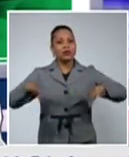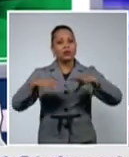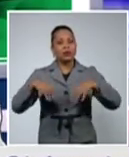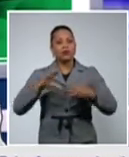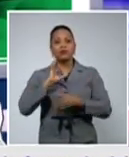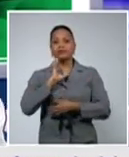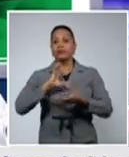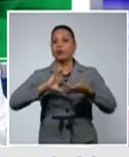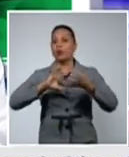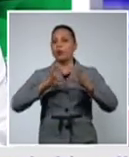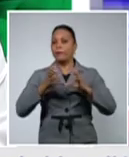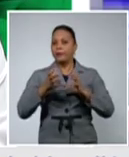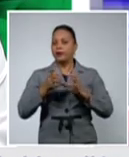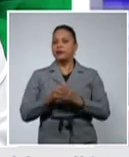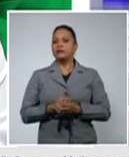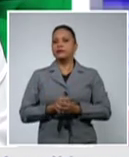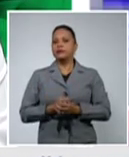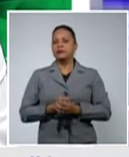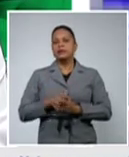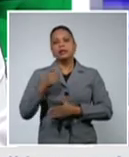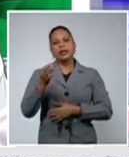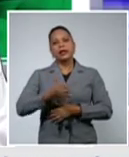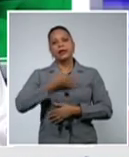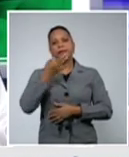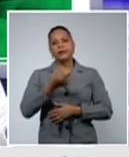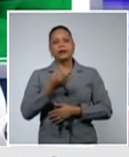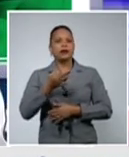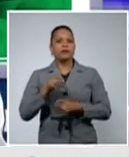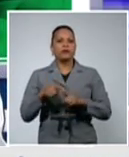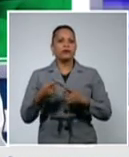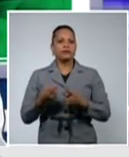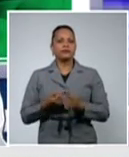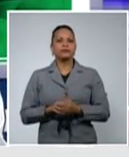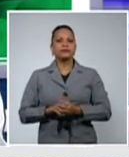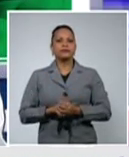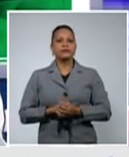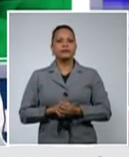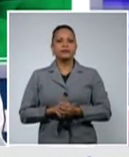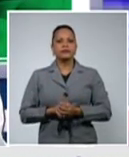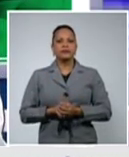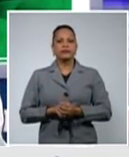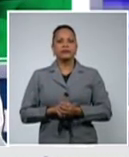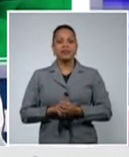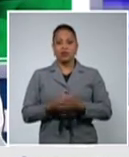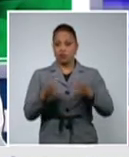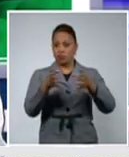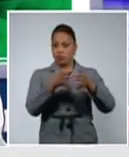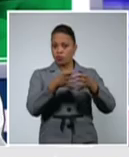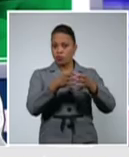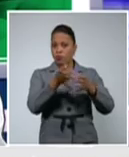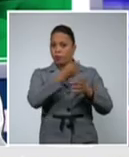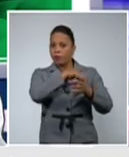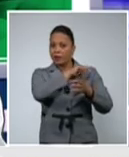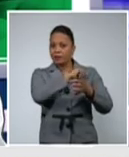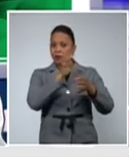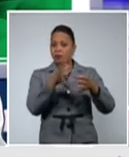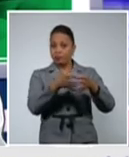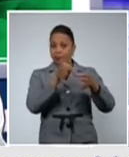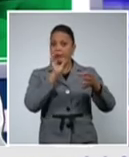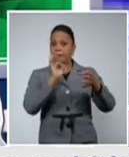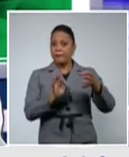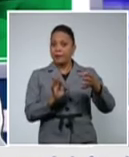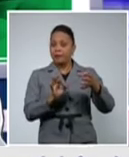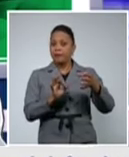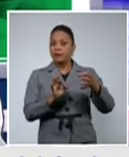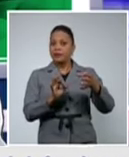llamamos la atención en el sentido de este grupo de población muy vulnerable